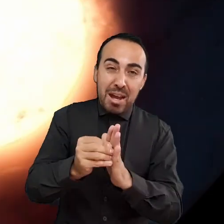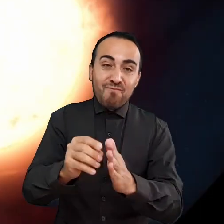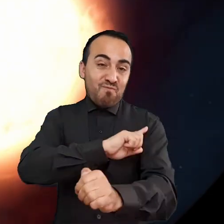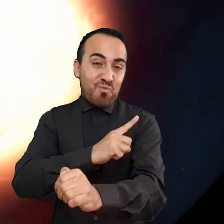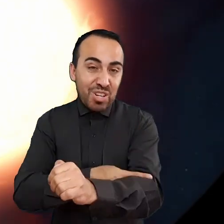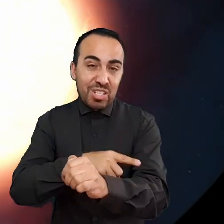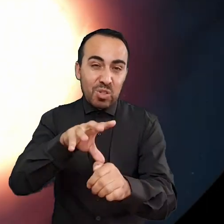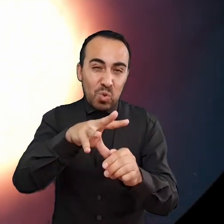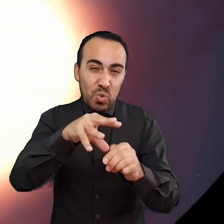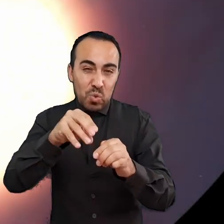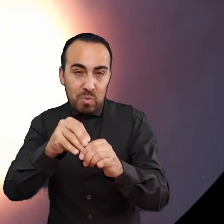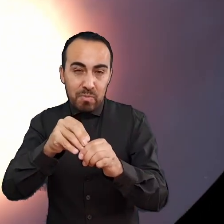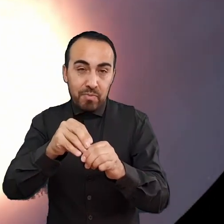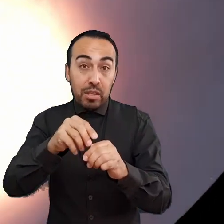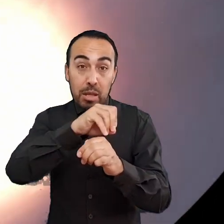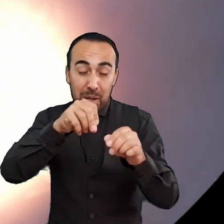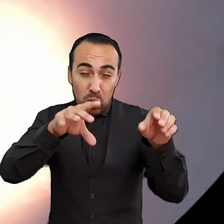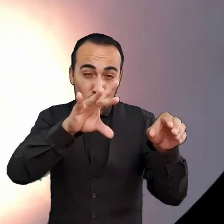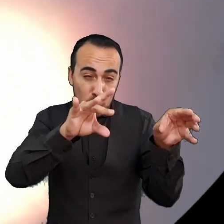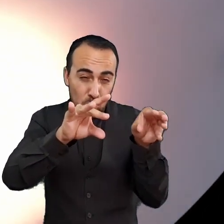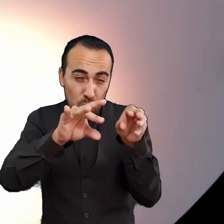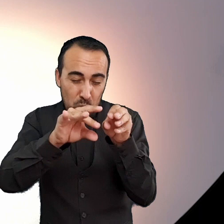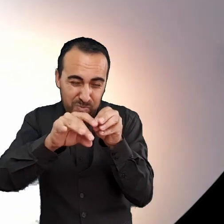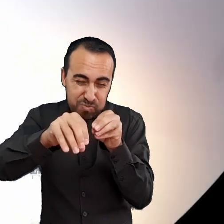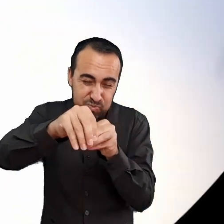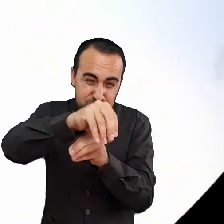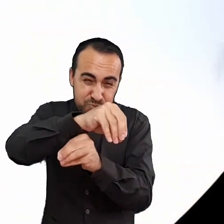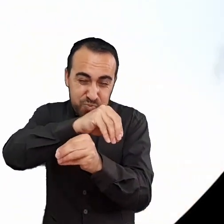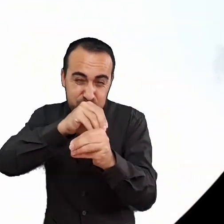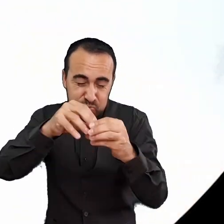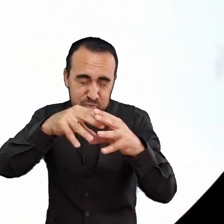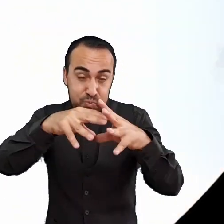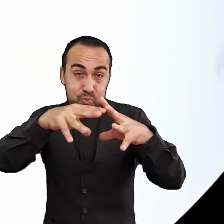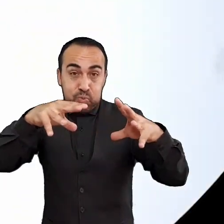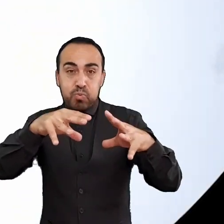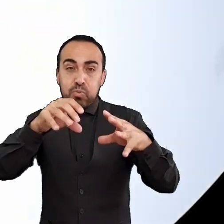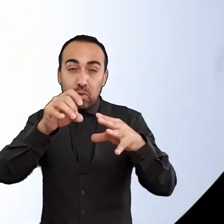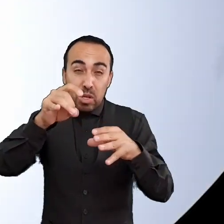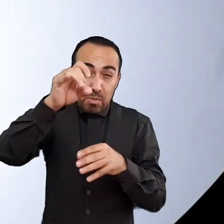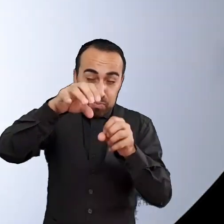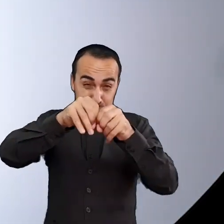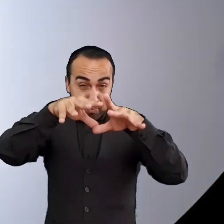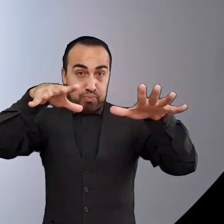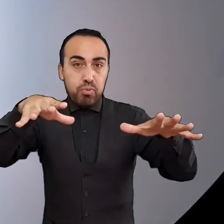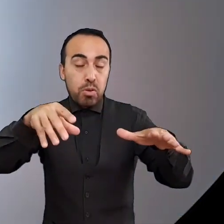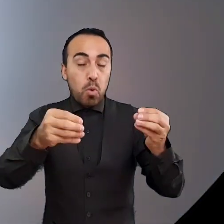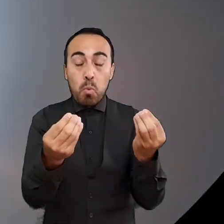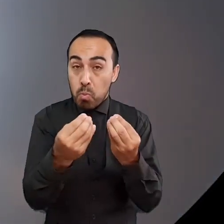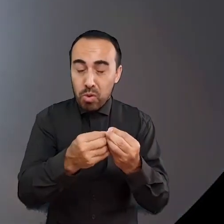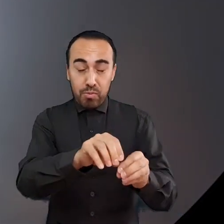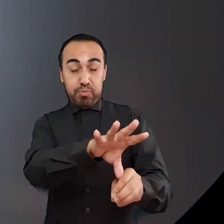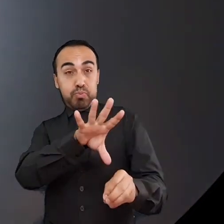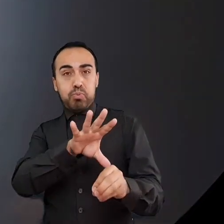brillantes, quizás los eventos más brillantes en el universo. Incluso a veces pueden verse durante el día en la Tierra.